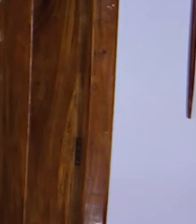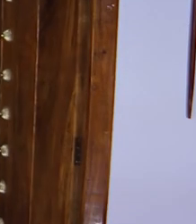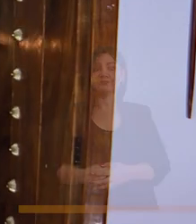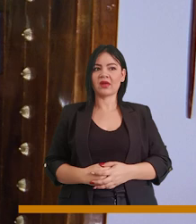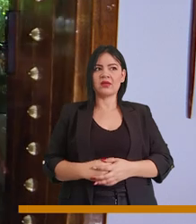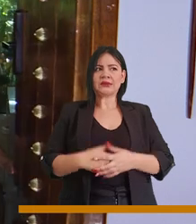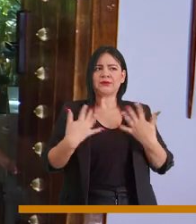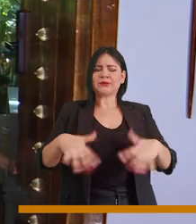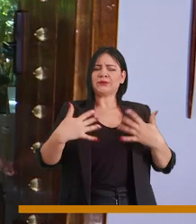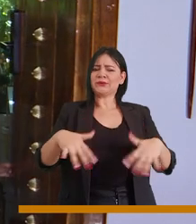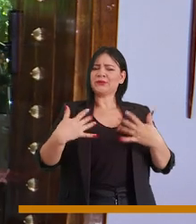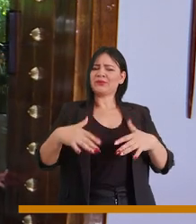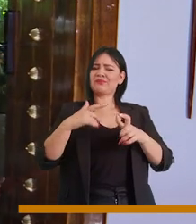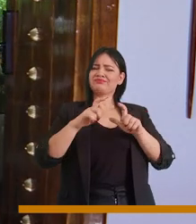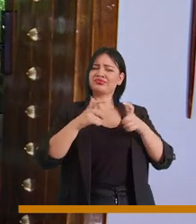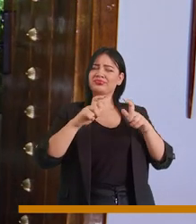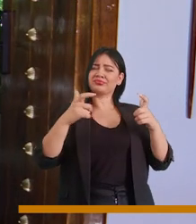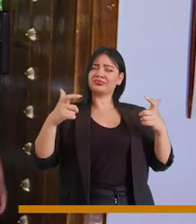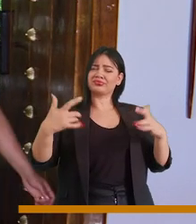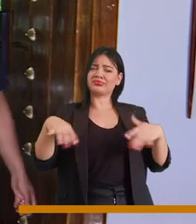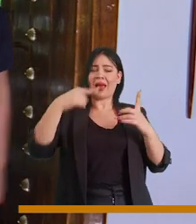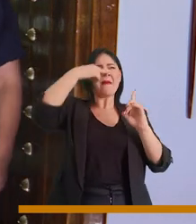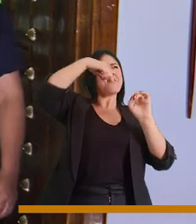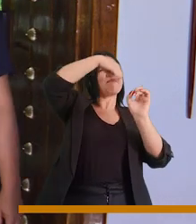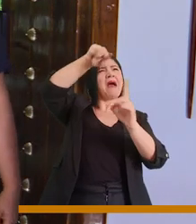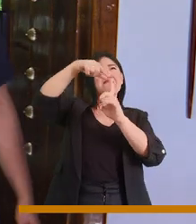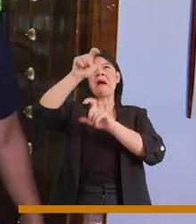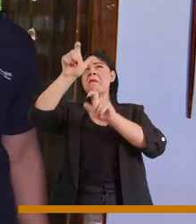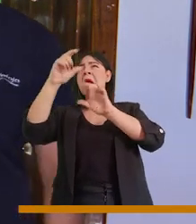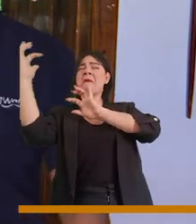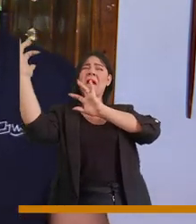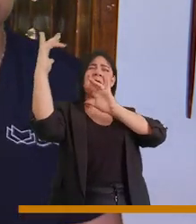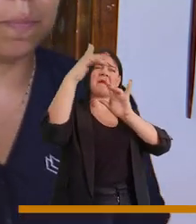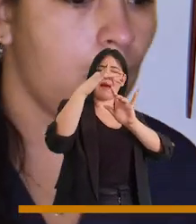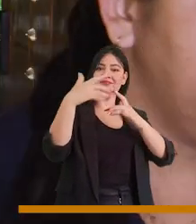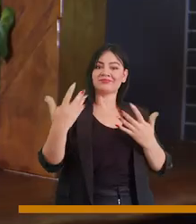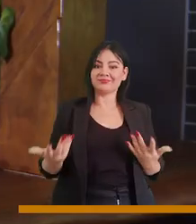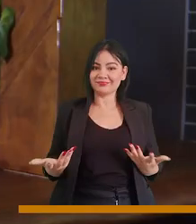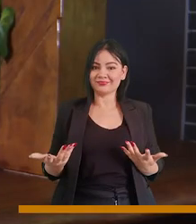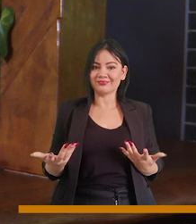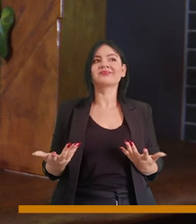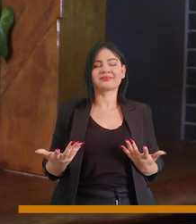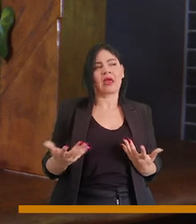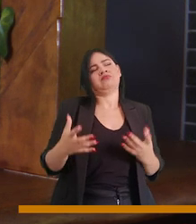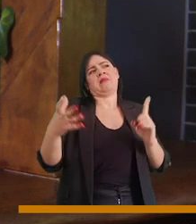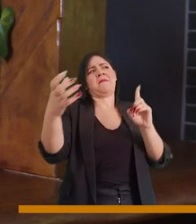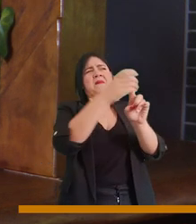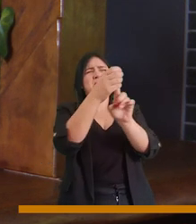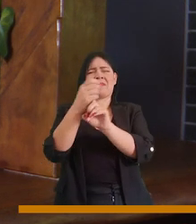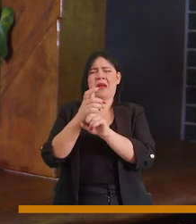Este crecimiento tan importante del turismo en la ciudad ha generado nuevos empleos, ha